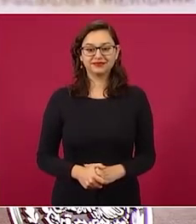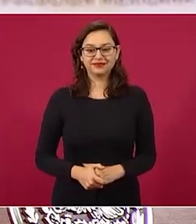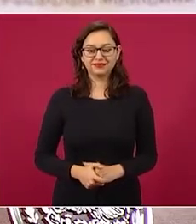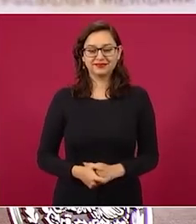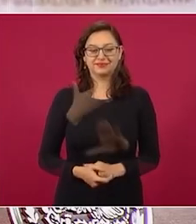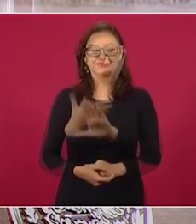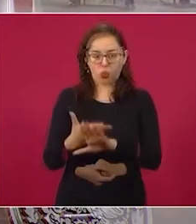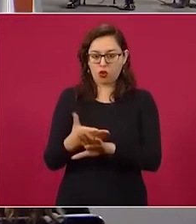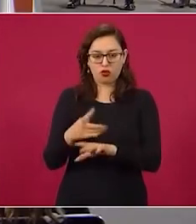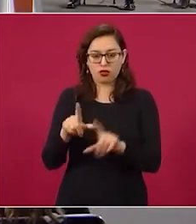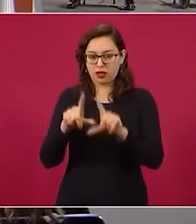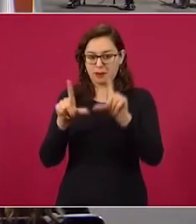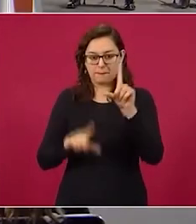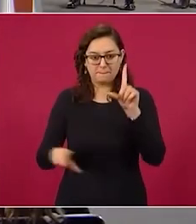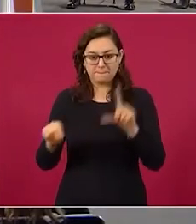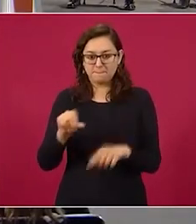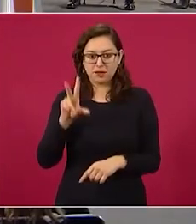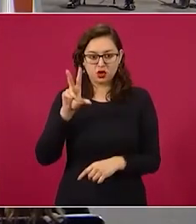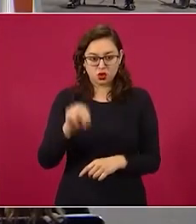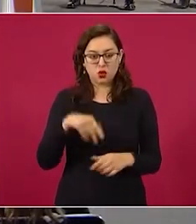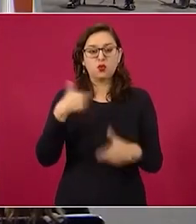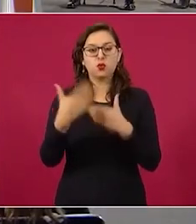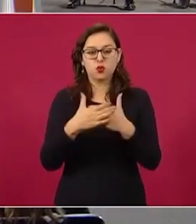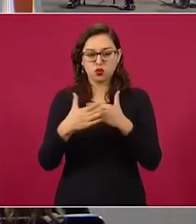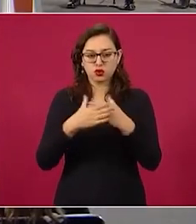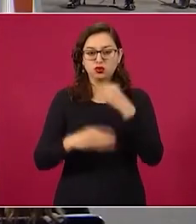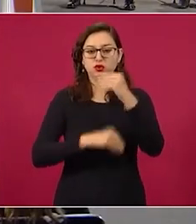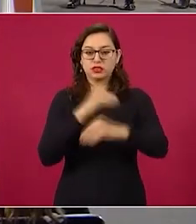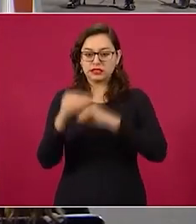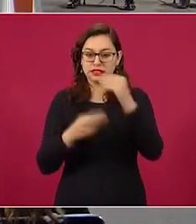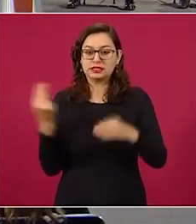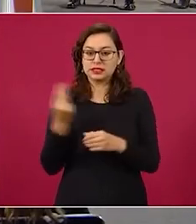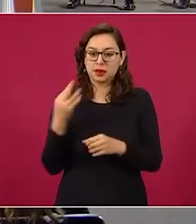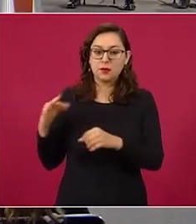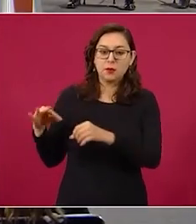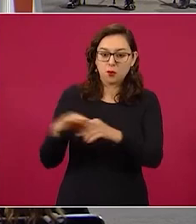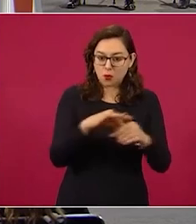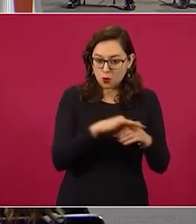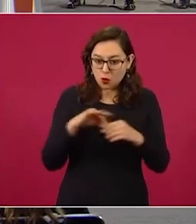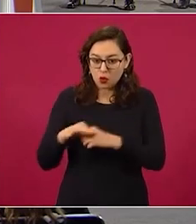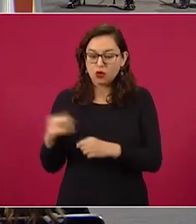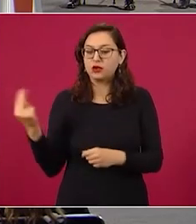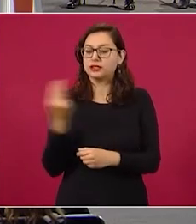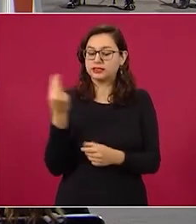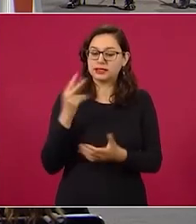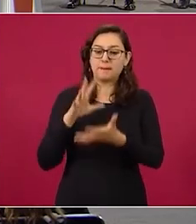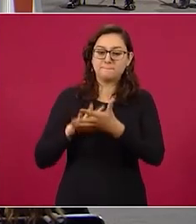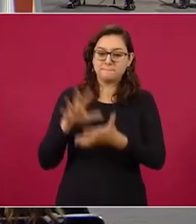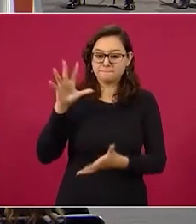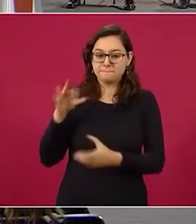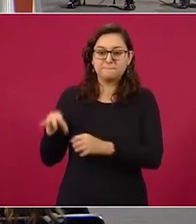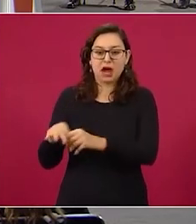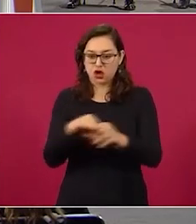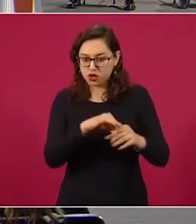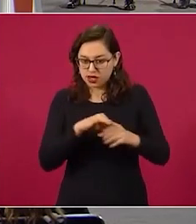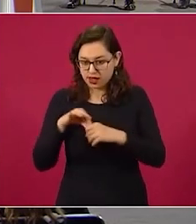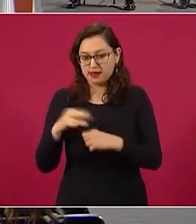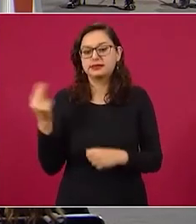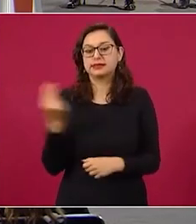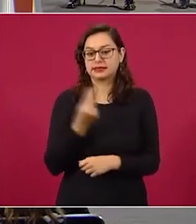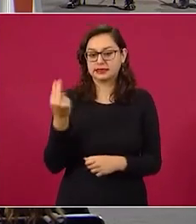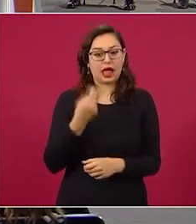Esa, esa. En esta discusión se necesitan votos, se necesitan mayorías calificadas, y lo que estaremos